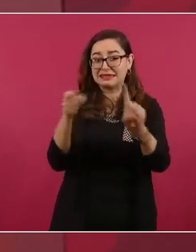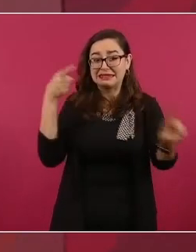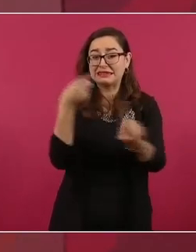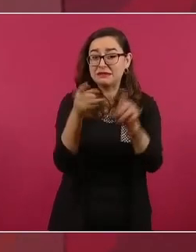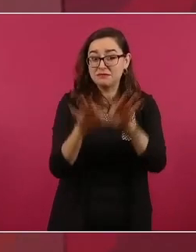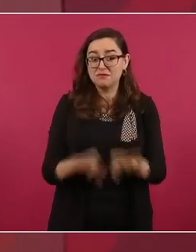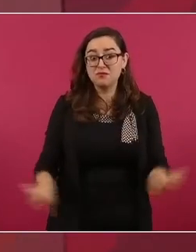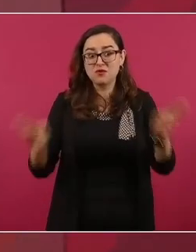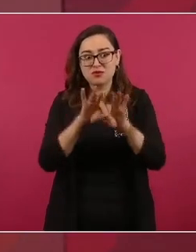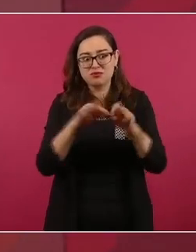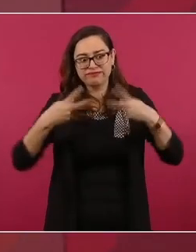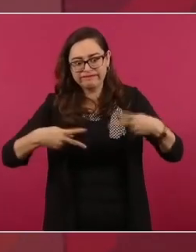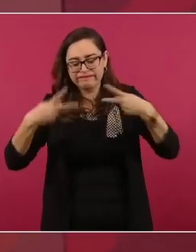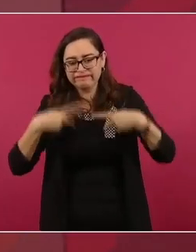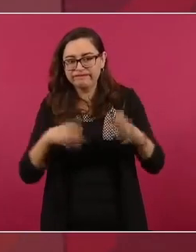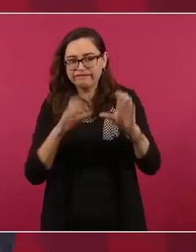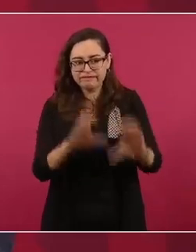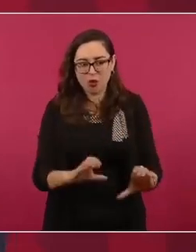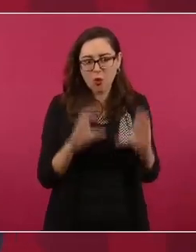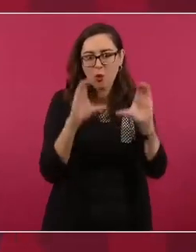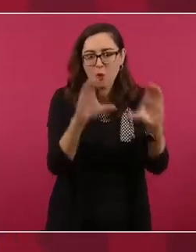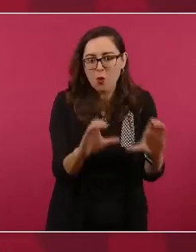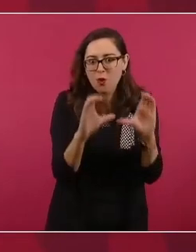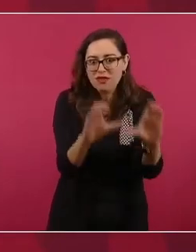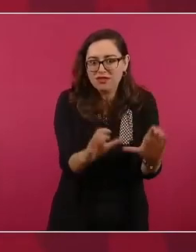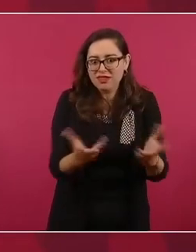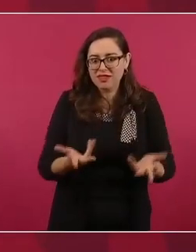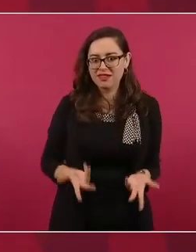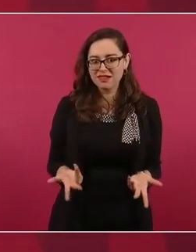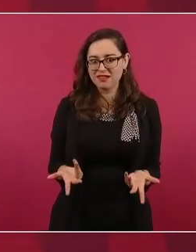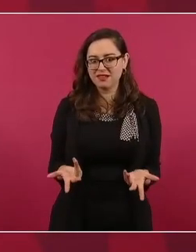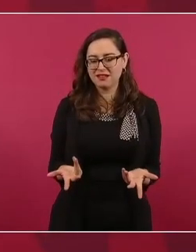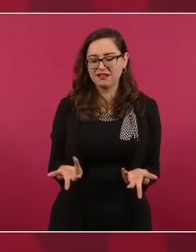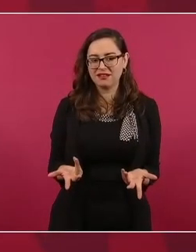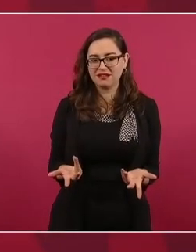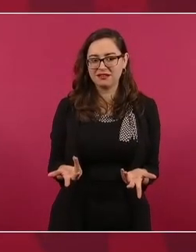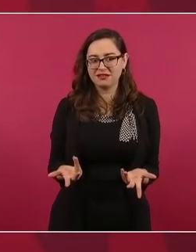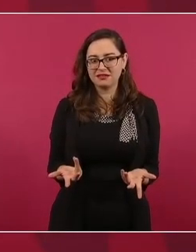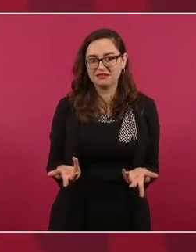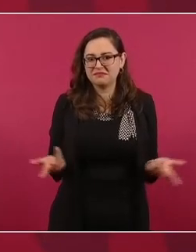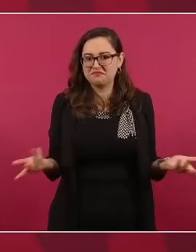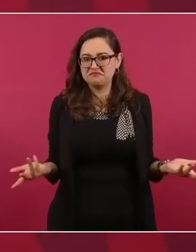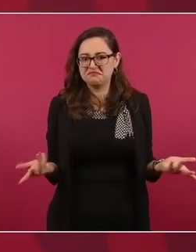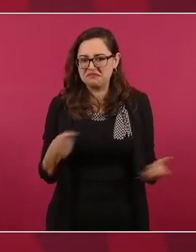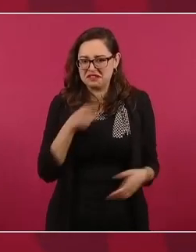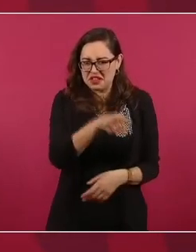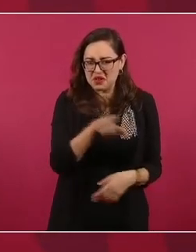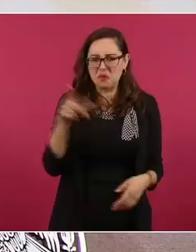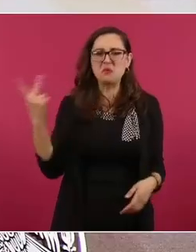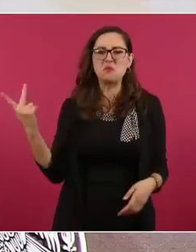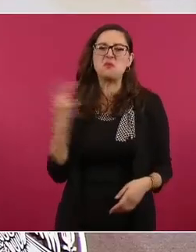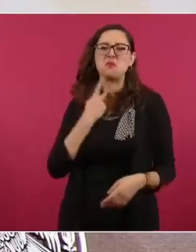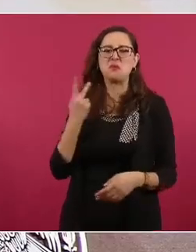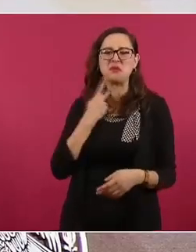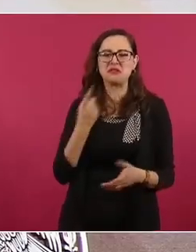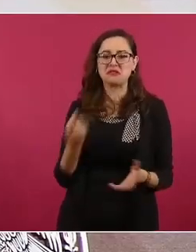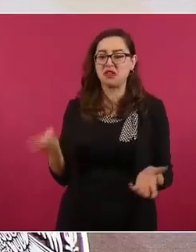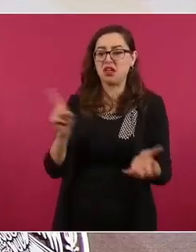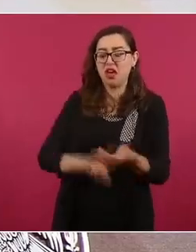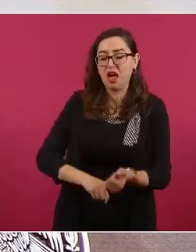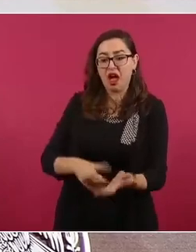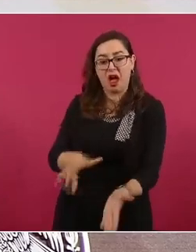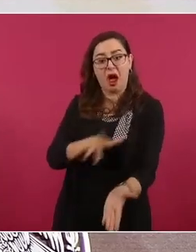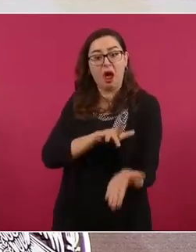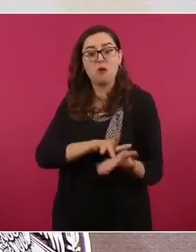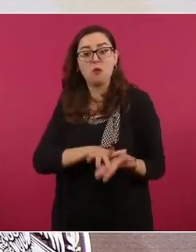¿Cómo se atreven a condicionar el apoyo